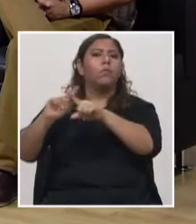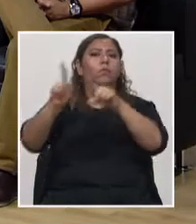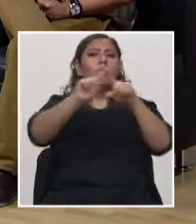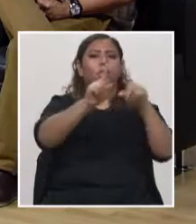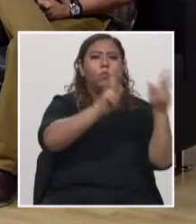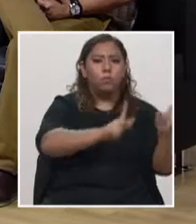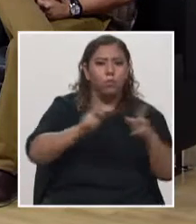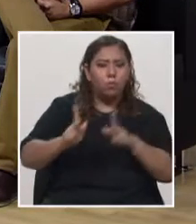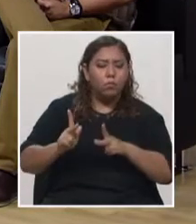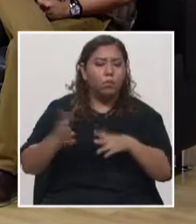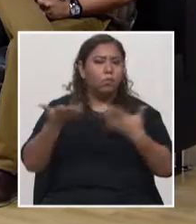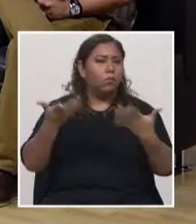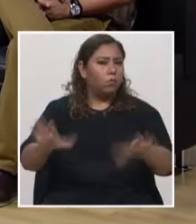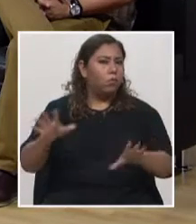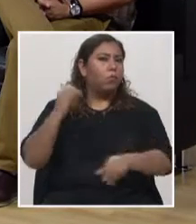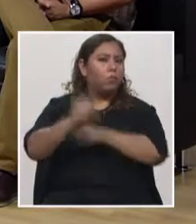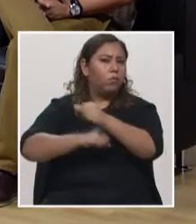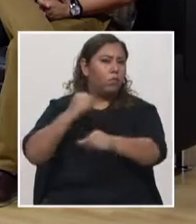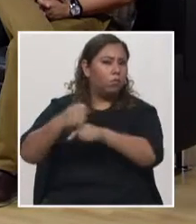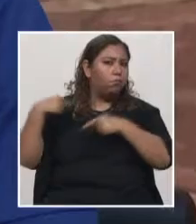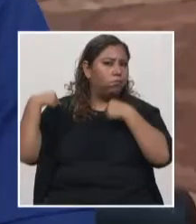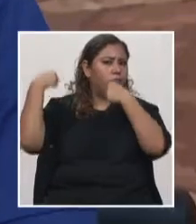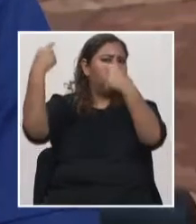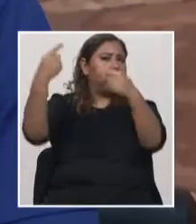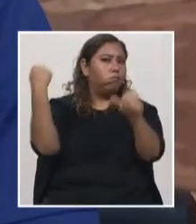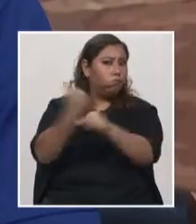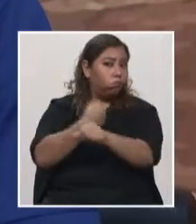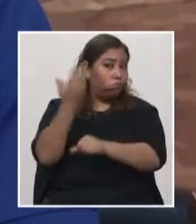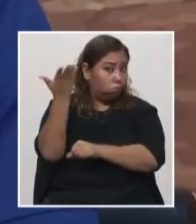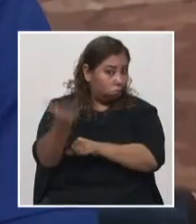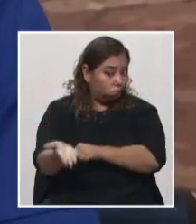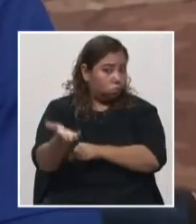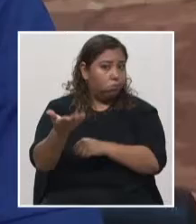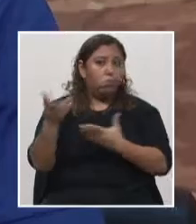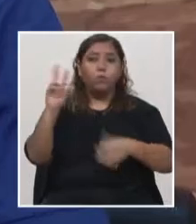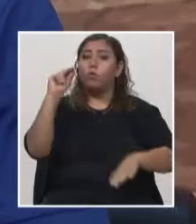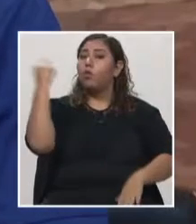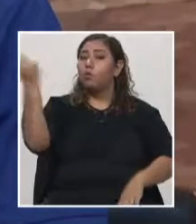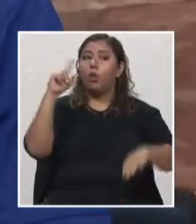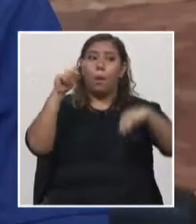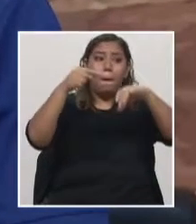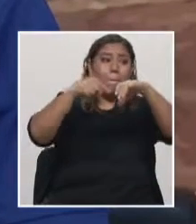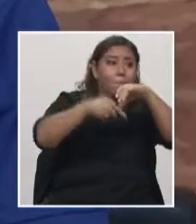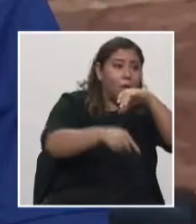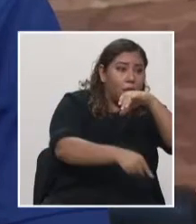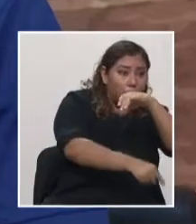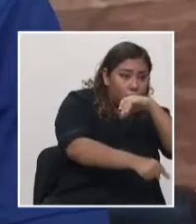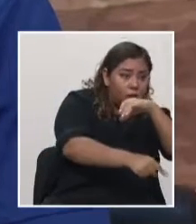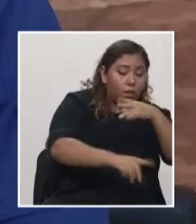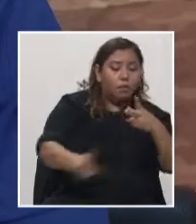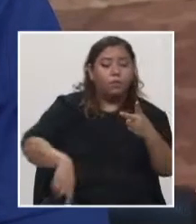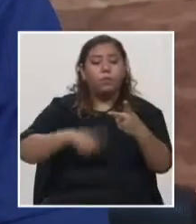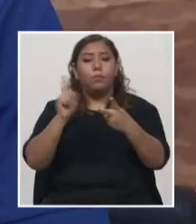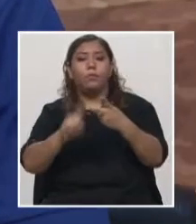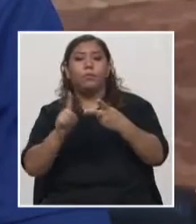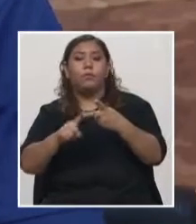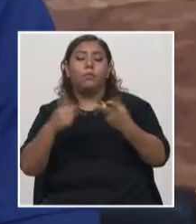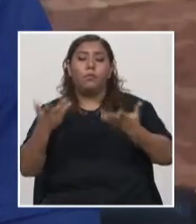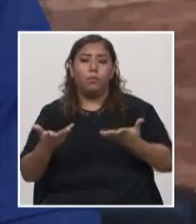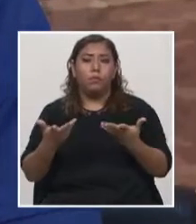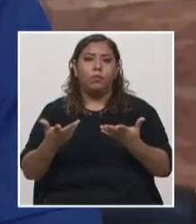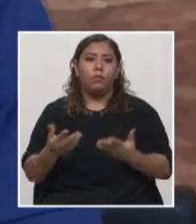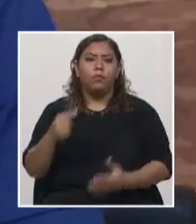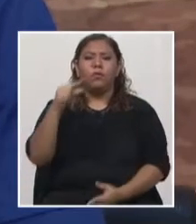mucho tiempo en este rubro y no solo en la parte de la minería, sino en la parte de la geología porque la geología